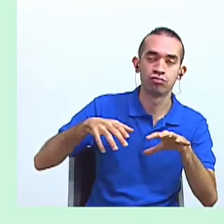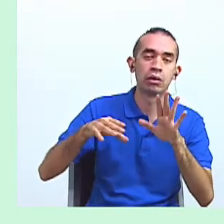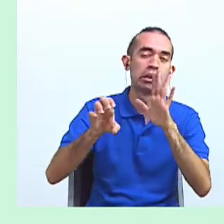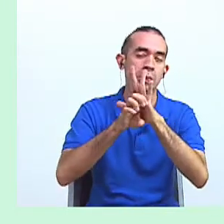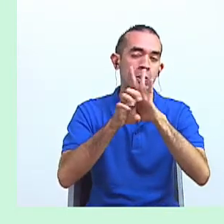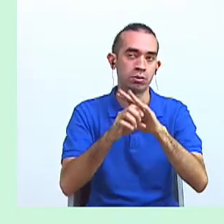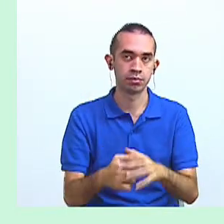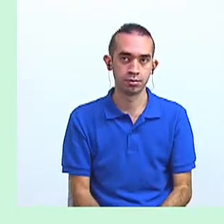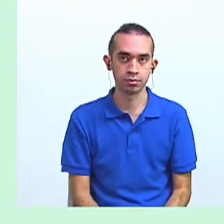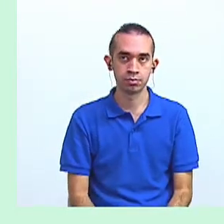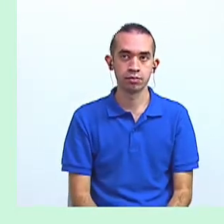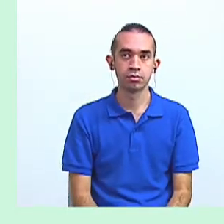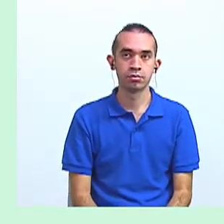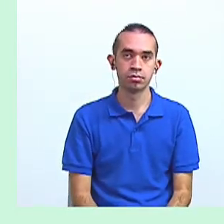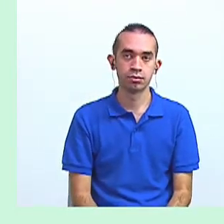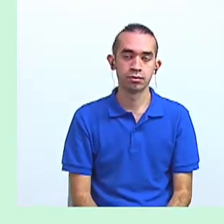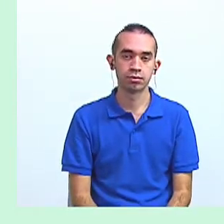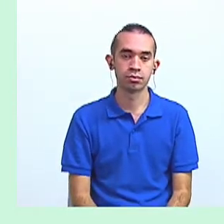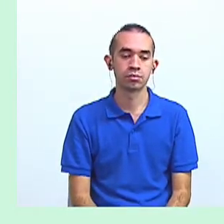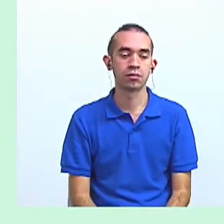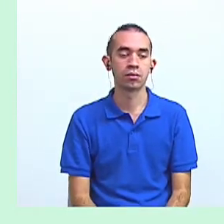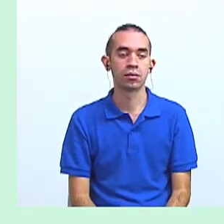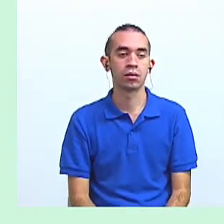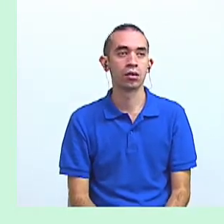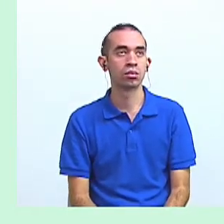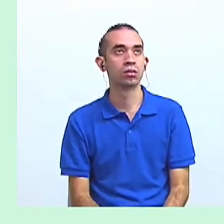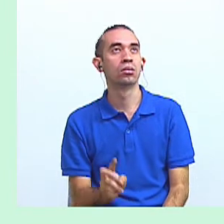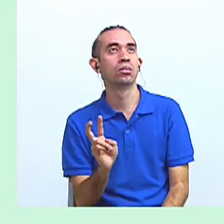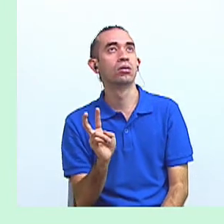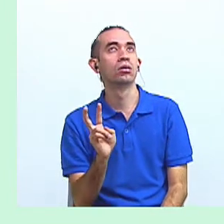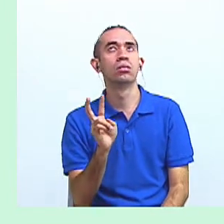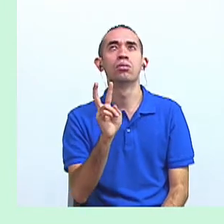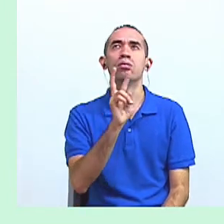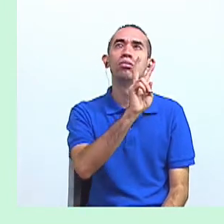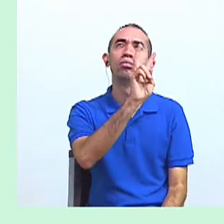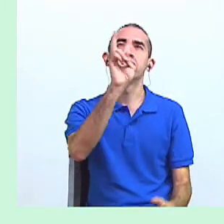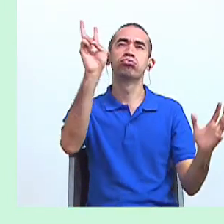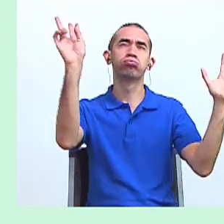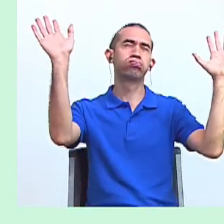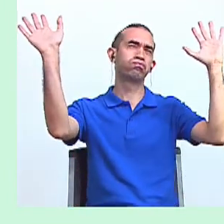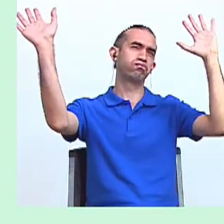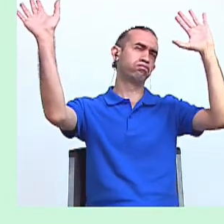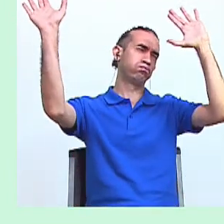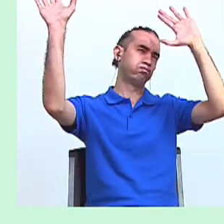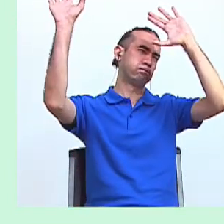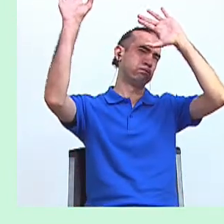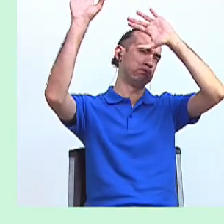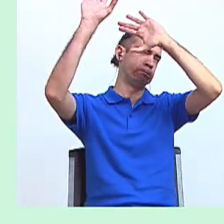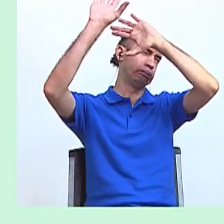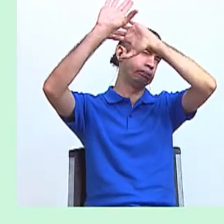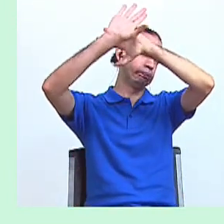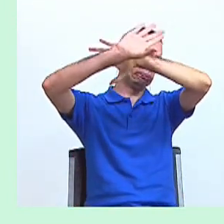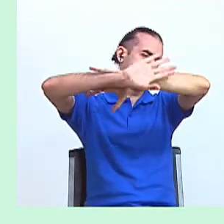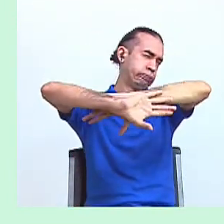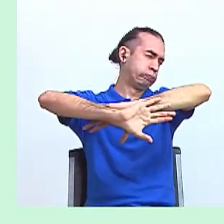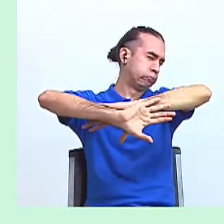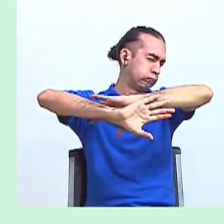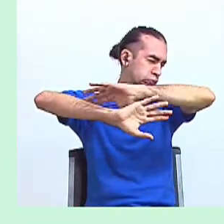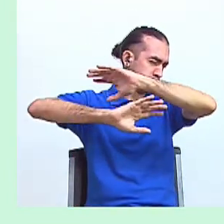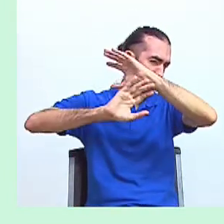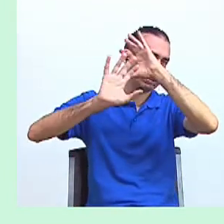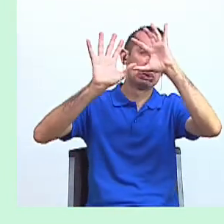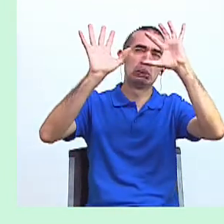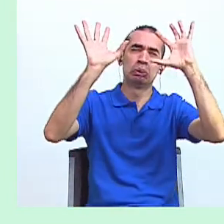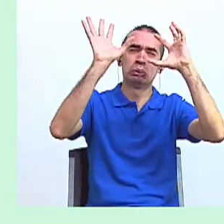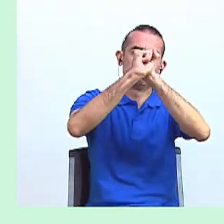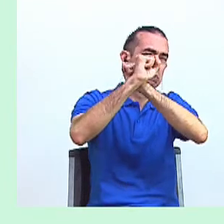ejemplo, El cielo era una inflada panza de burro, colgando amenazante escasos palmos de